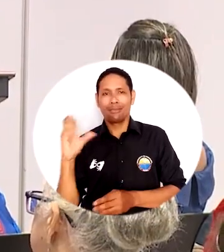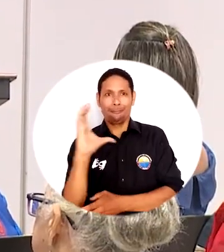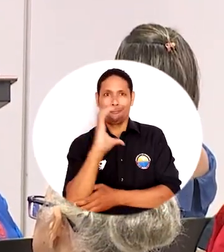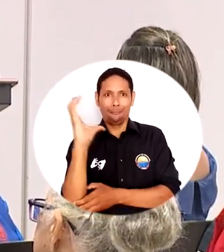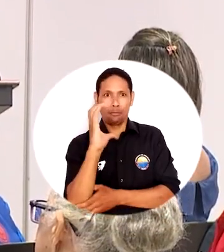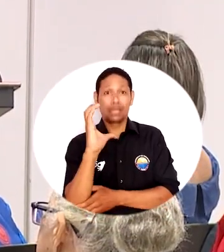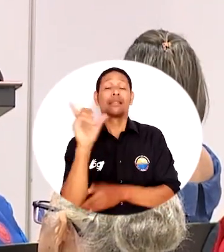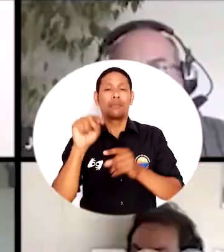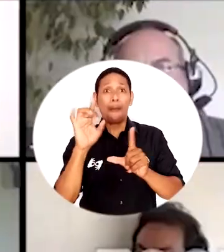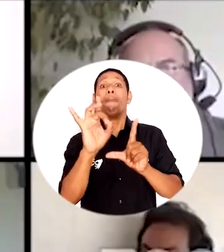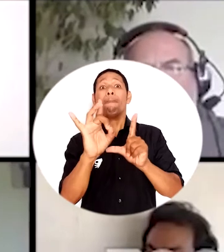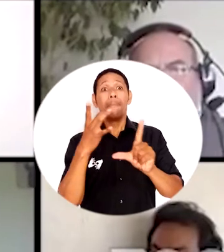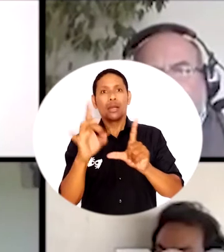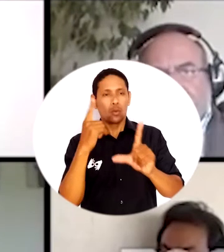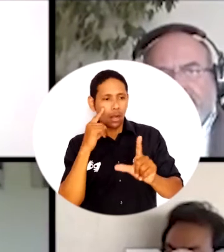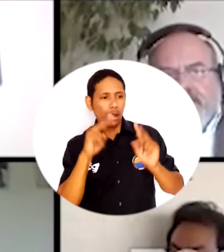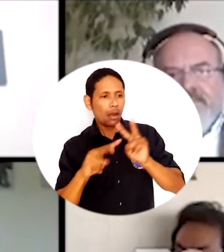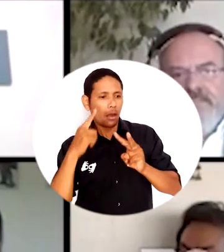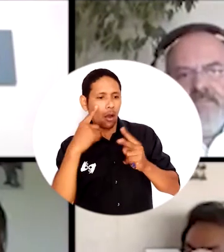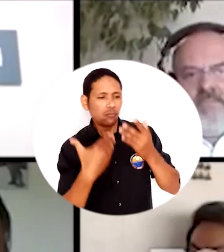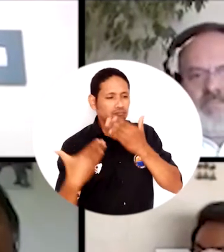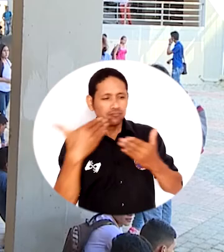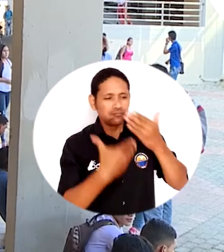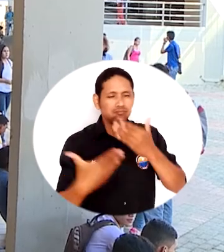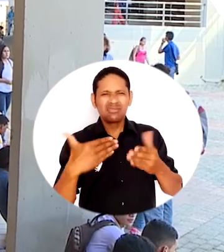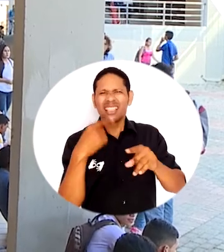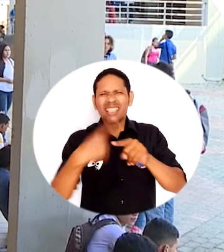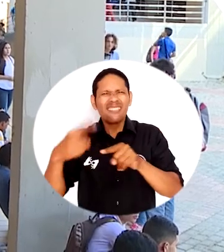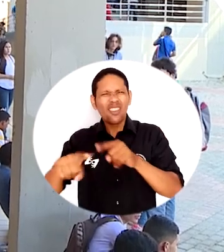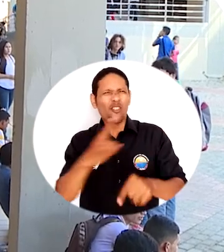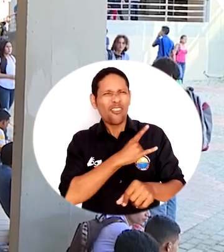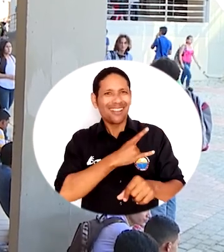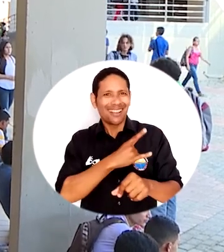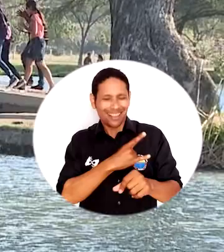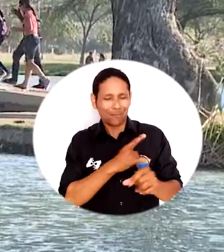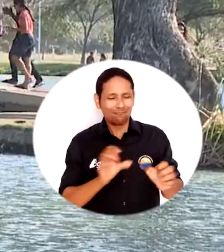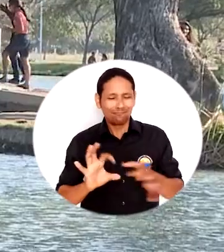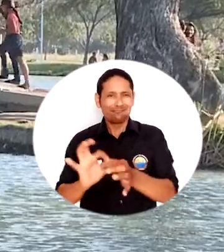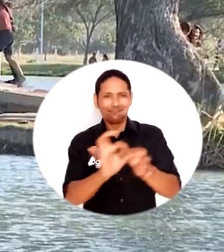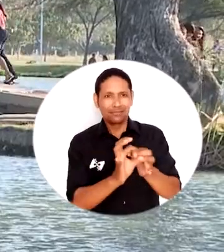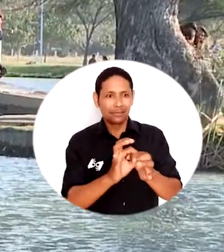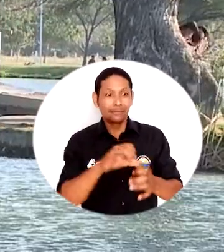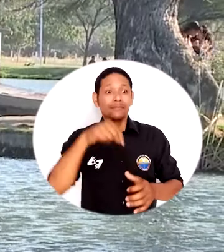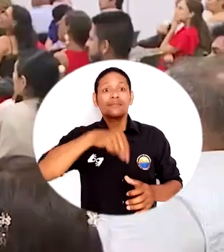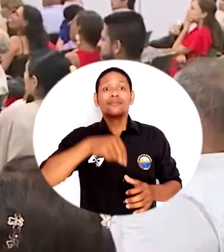desarrollando el proceso de visitas virtuales de apreciación de condiciones iniciales a las nuevas universidades que hacen parte de la red. En el caso de Uni Magdalena, la